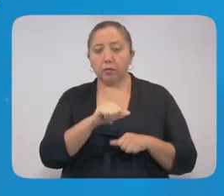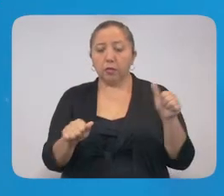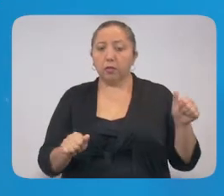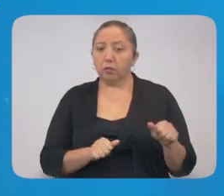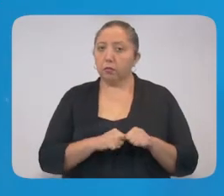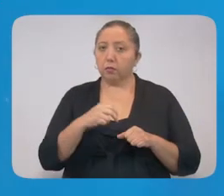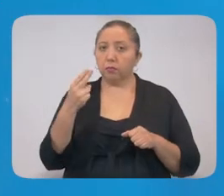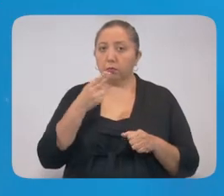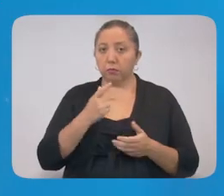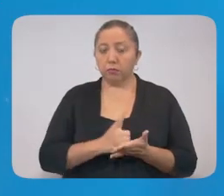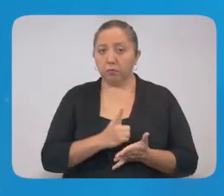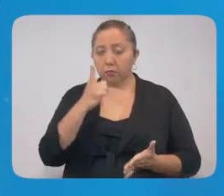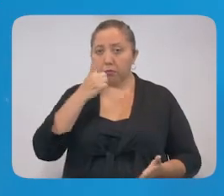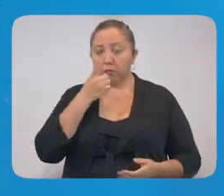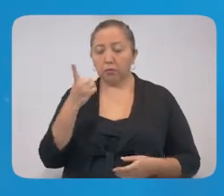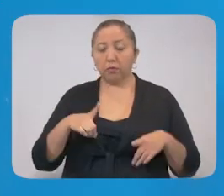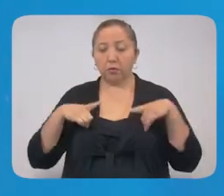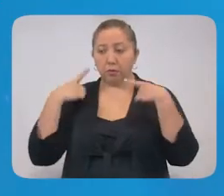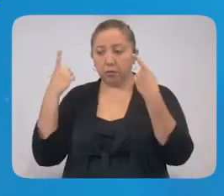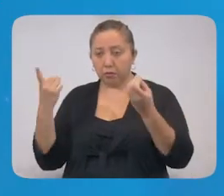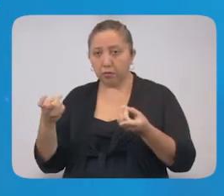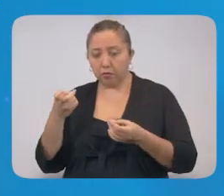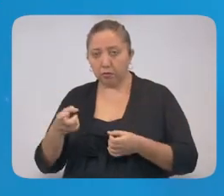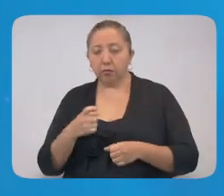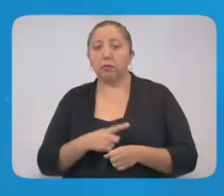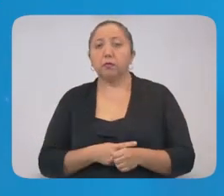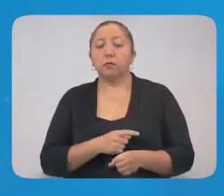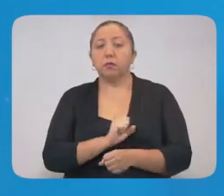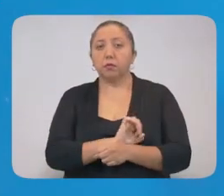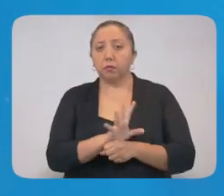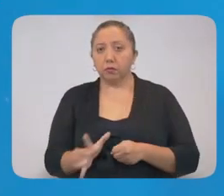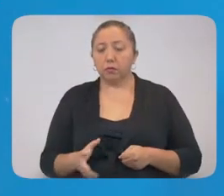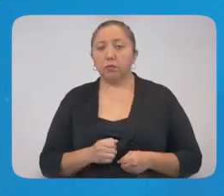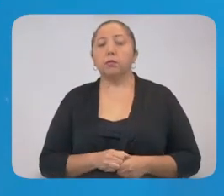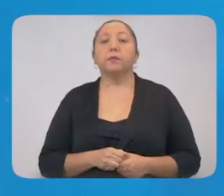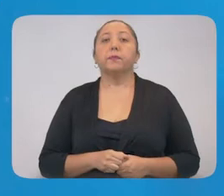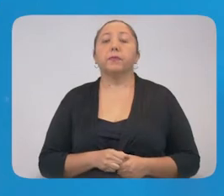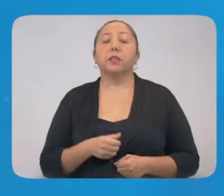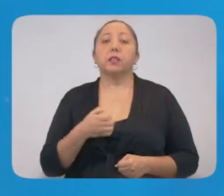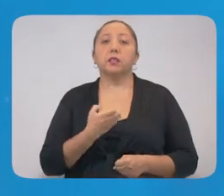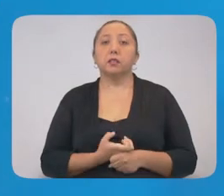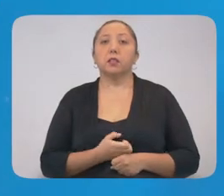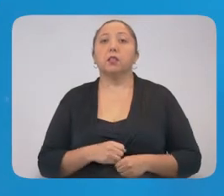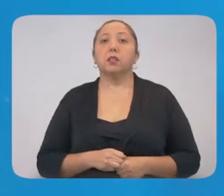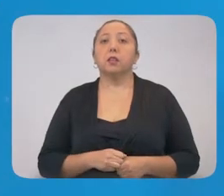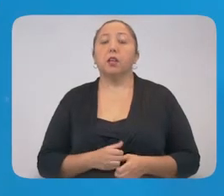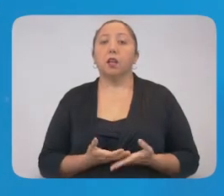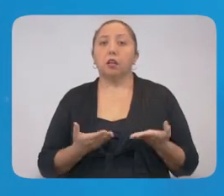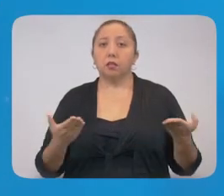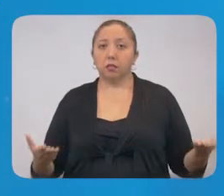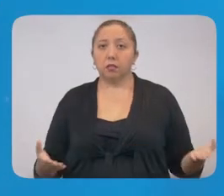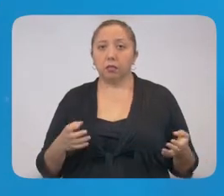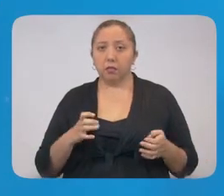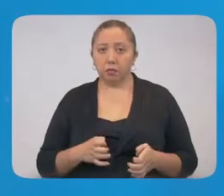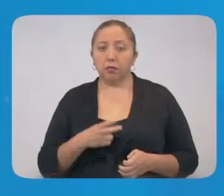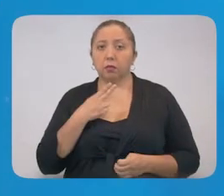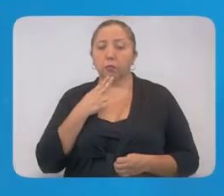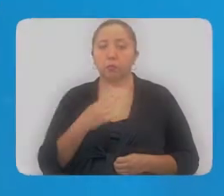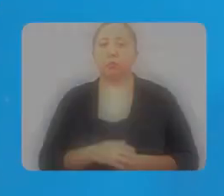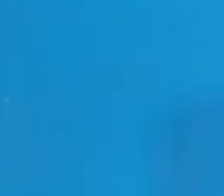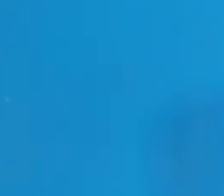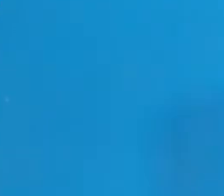de cuidados intensivos destinadas para estos pacientes dentro del sector salud del Estado actualmente están en uso.